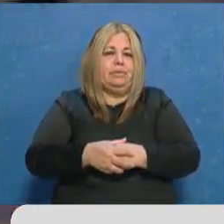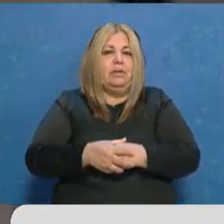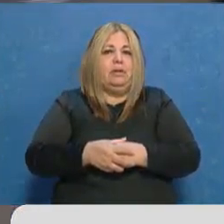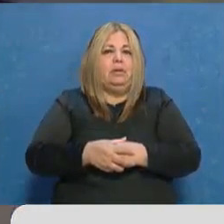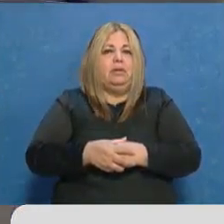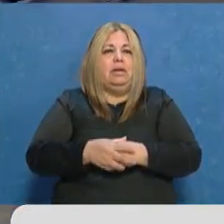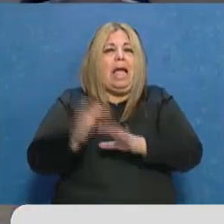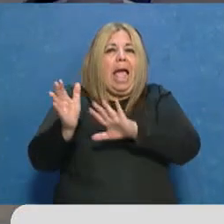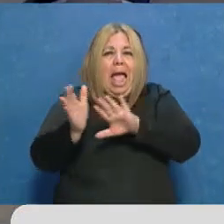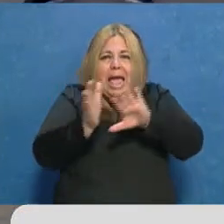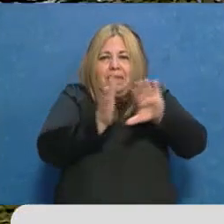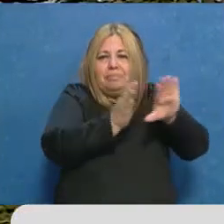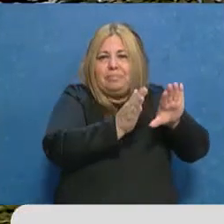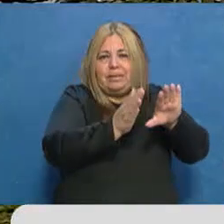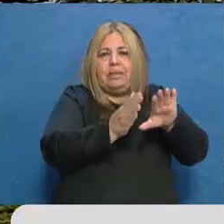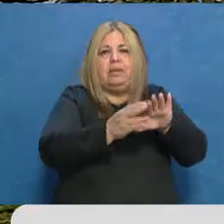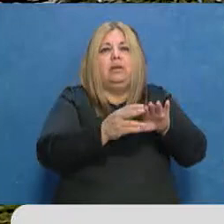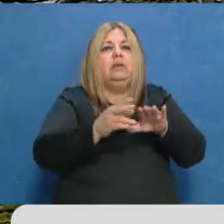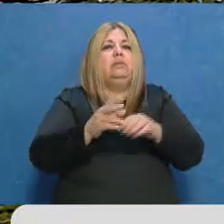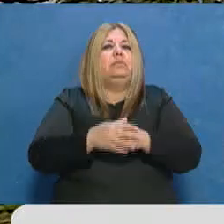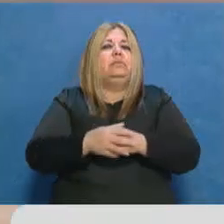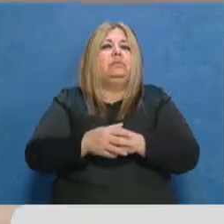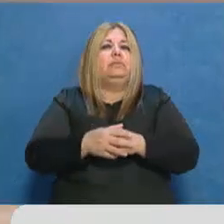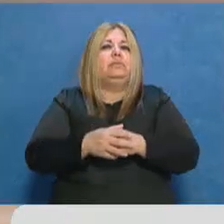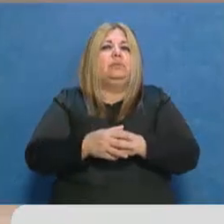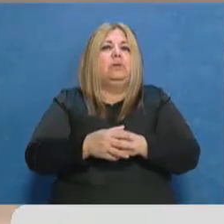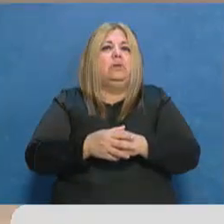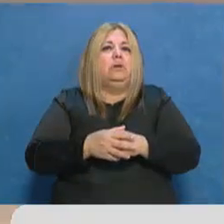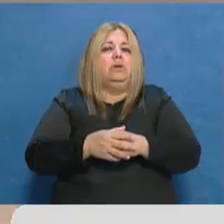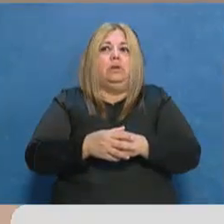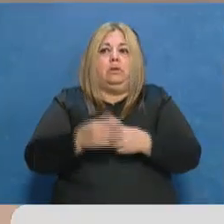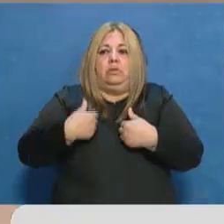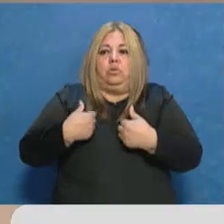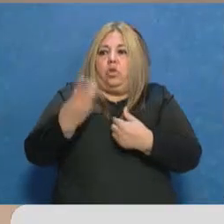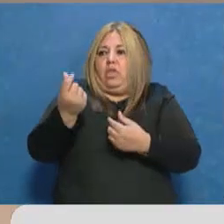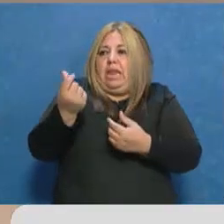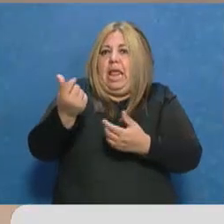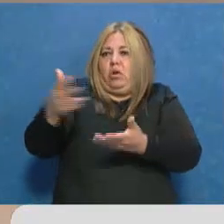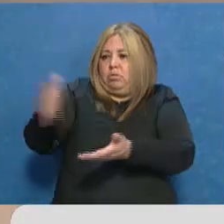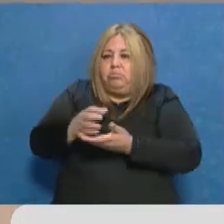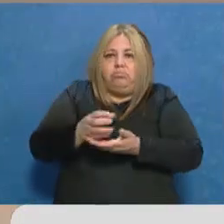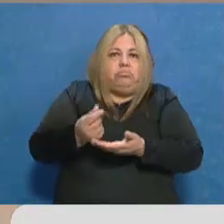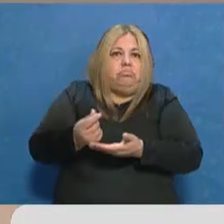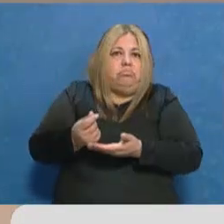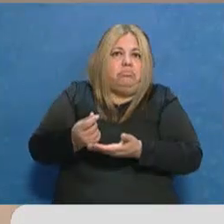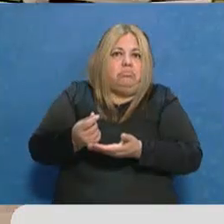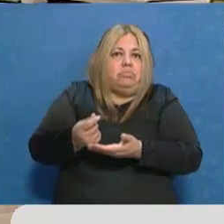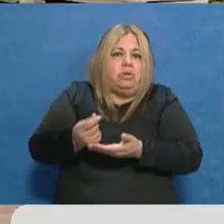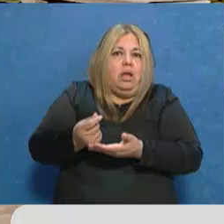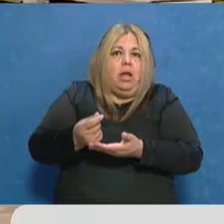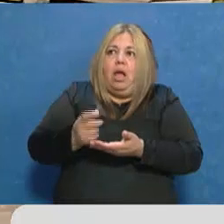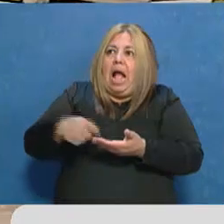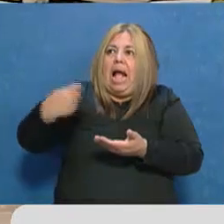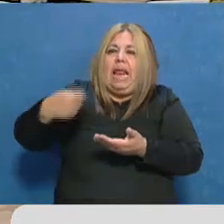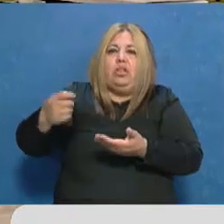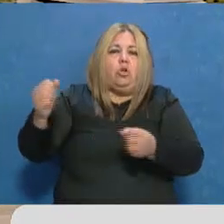el tema de que estamos perdiendo también nuestro poder adquisitivo, nuestra plata, porque en muchos casos ya tenemos aprobado el crédito desde